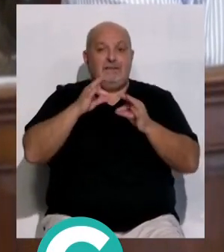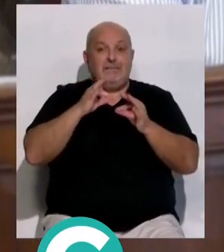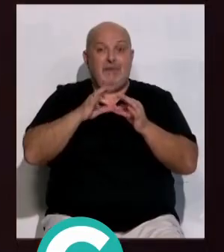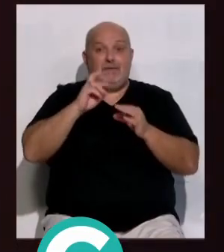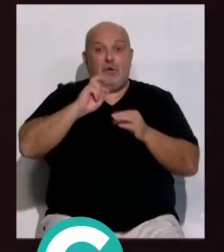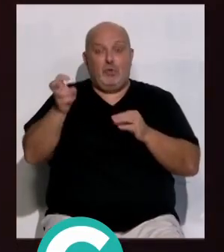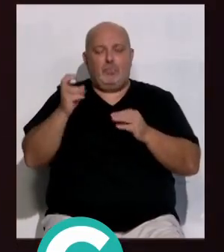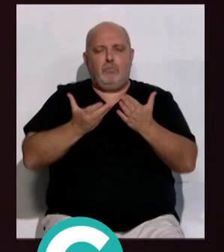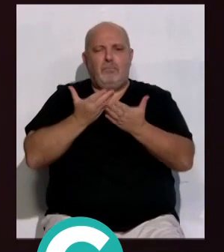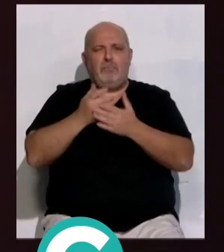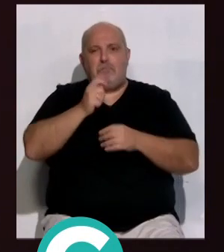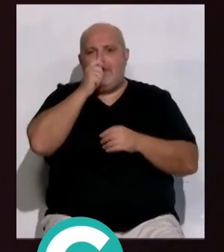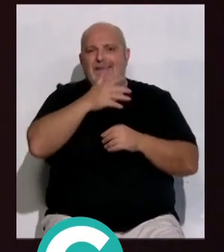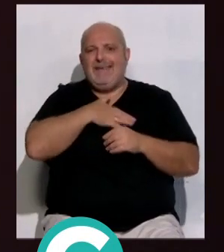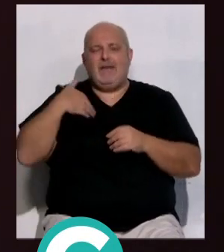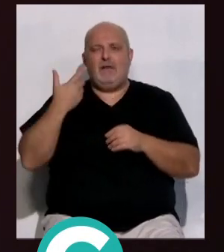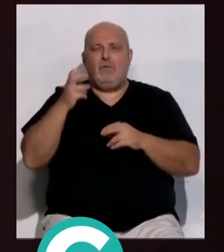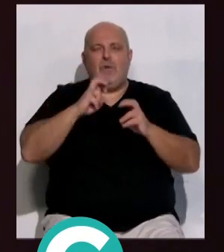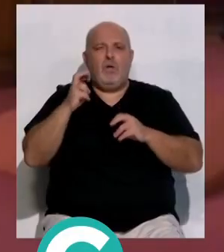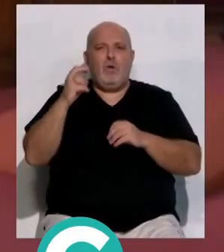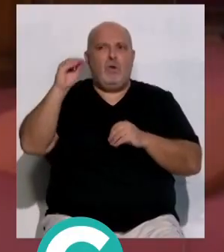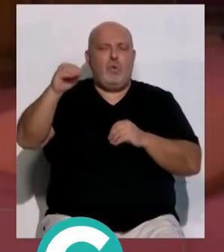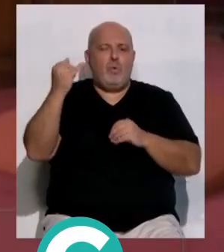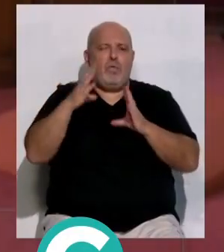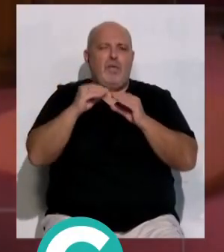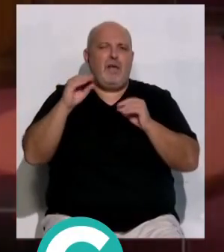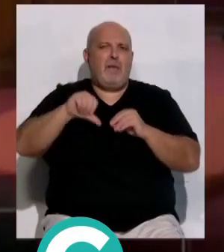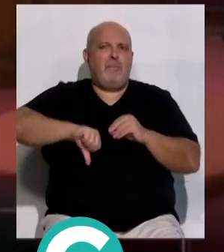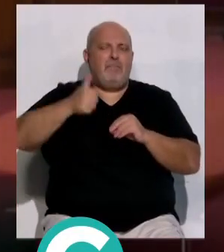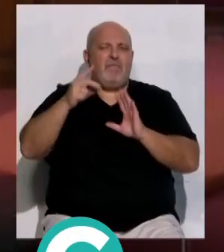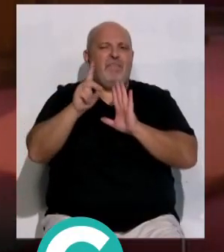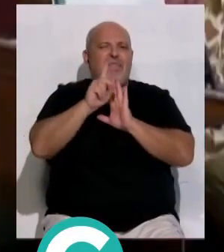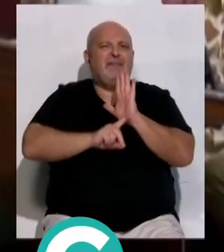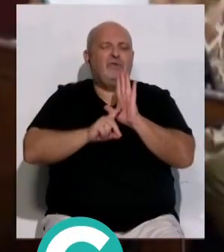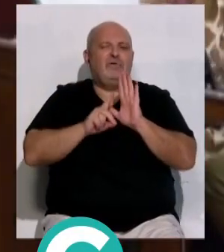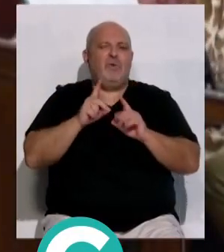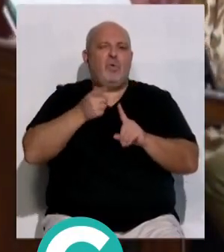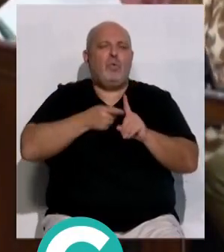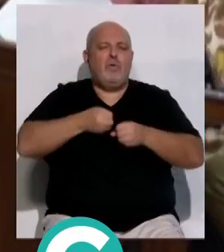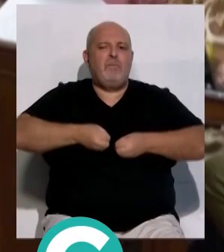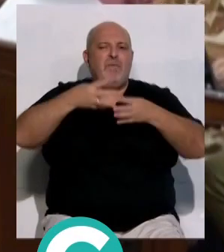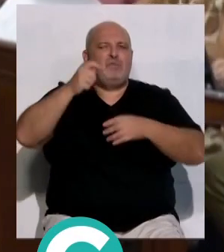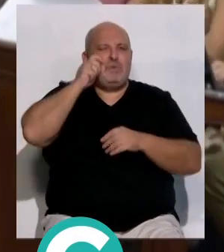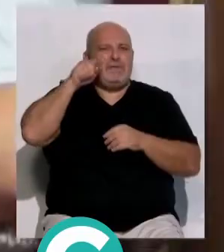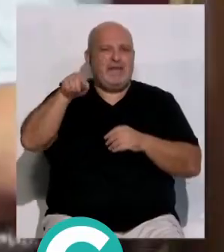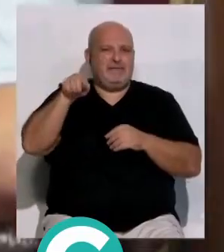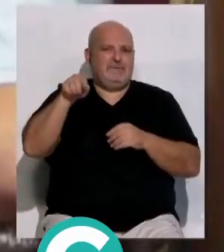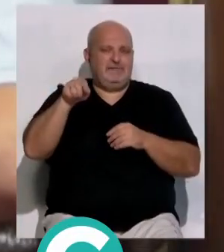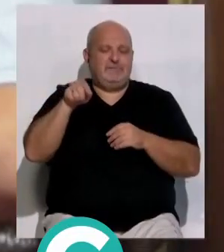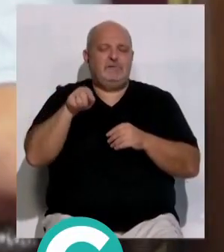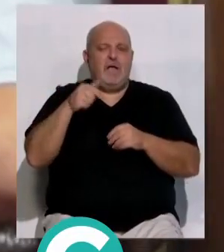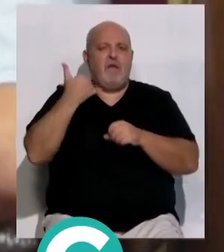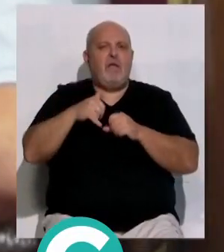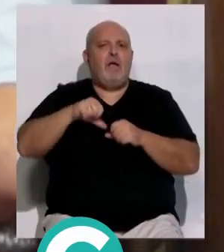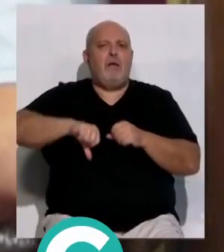dado también luz verde a una propuesta del PSOE para premiar a la Junta de Andalucía a aprobar el decreto que regule las viviendas turísticas. La moción